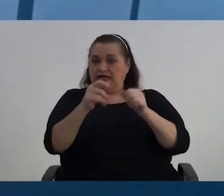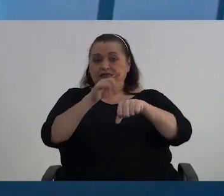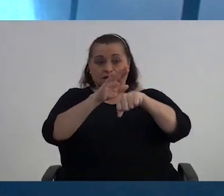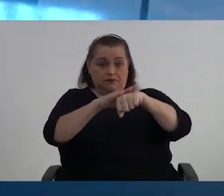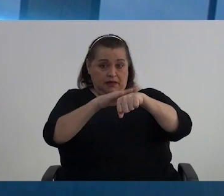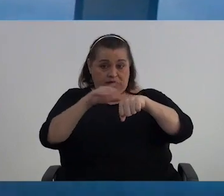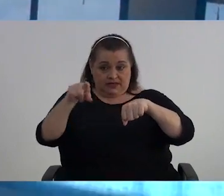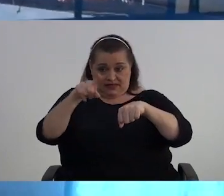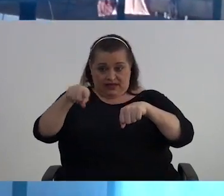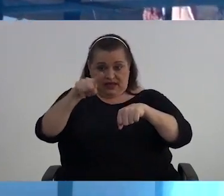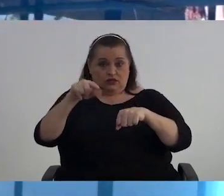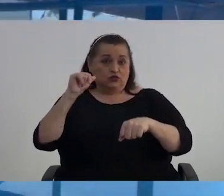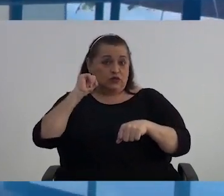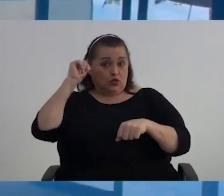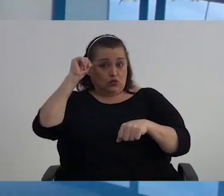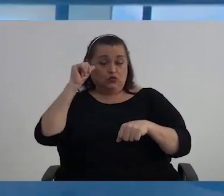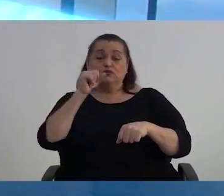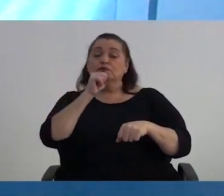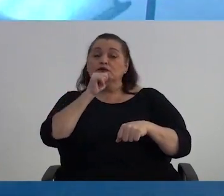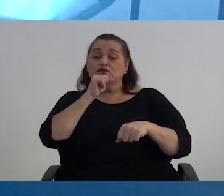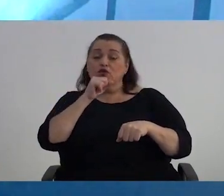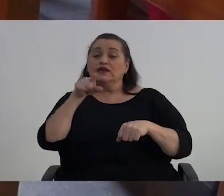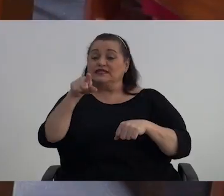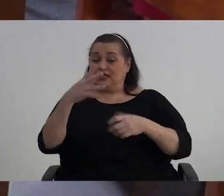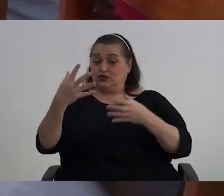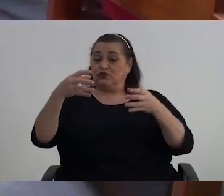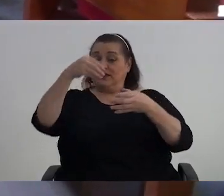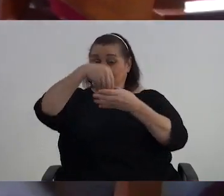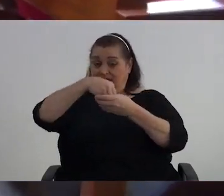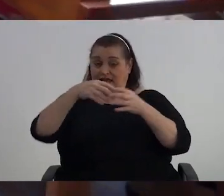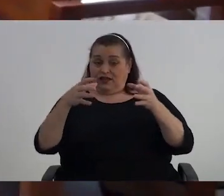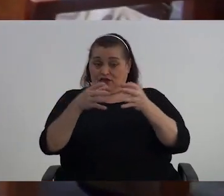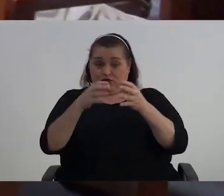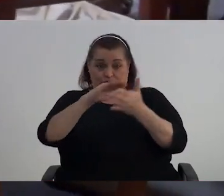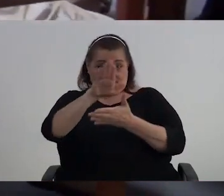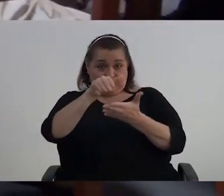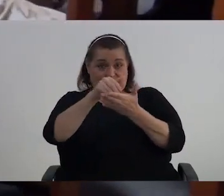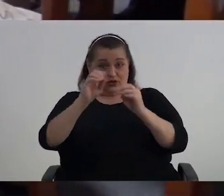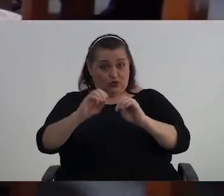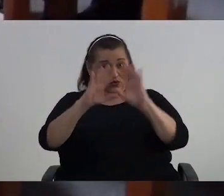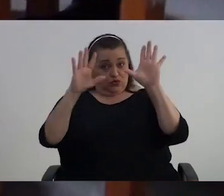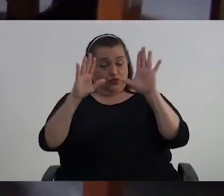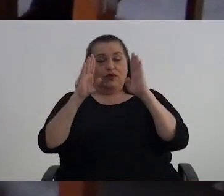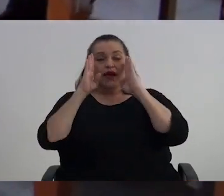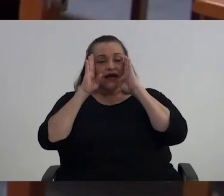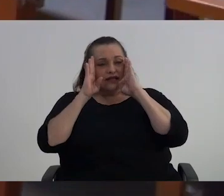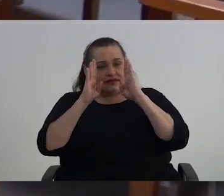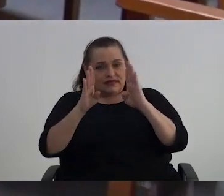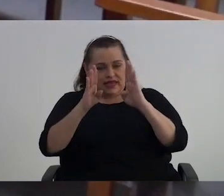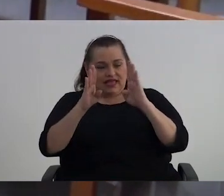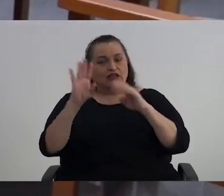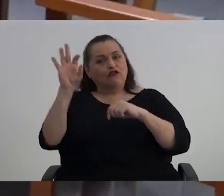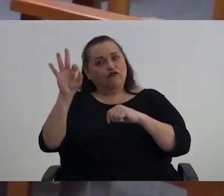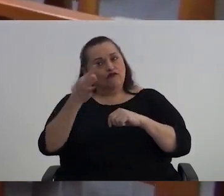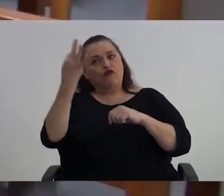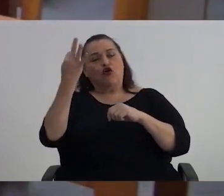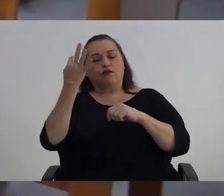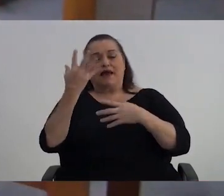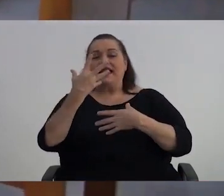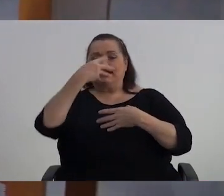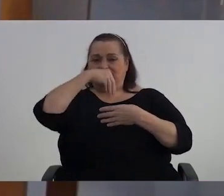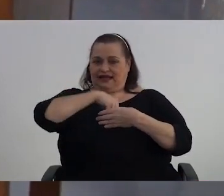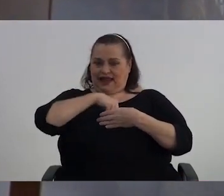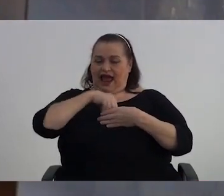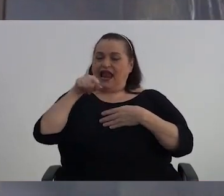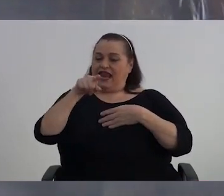a los adultos mayores que están dentro del centro diurno, que se le atiendan de forma integral y que